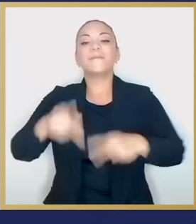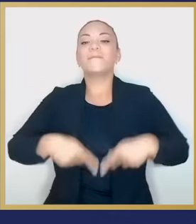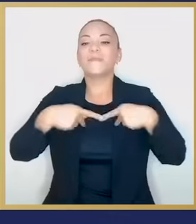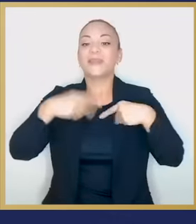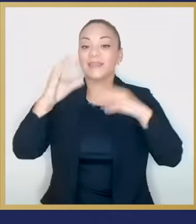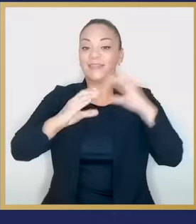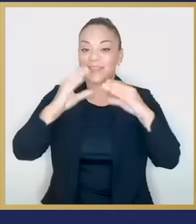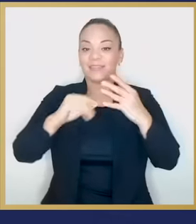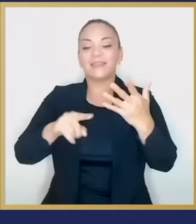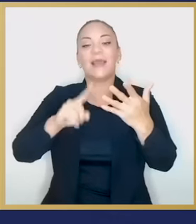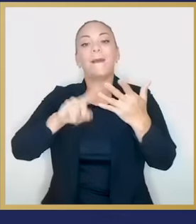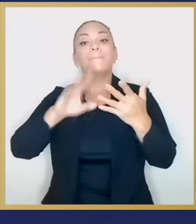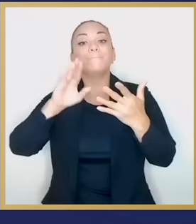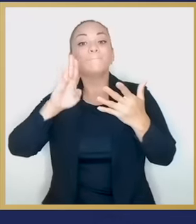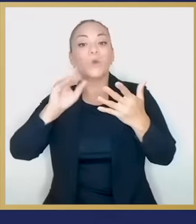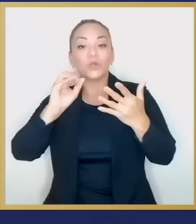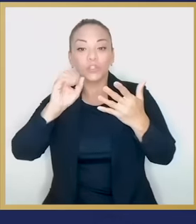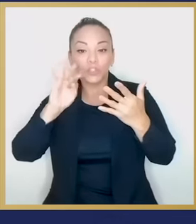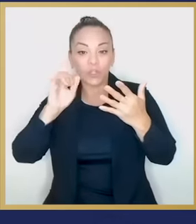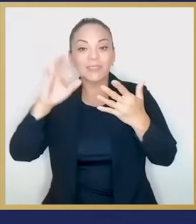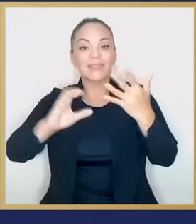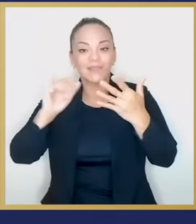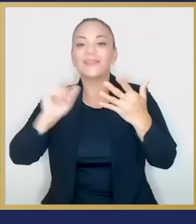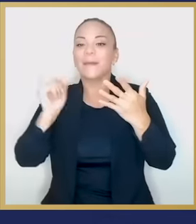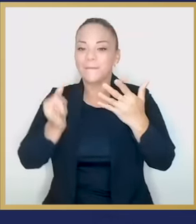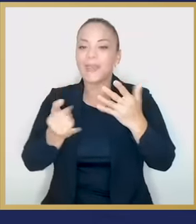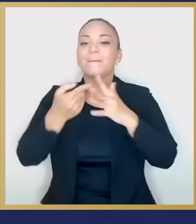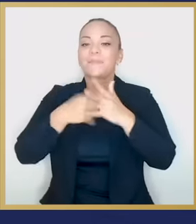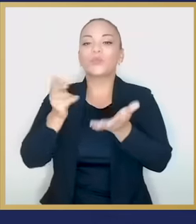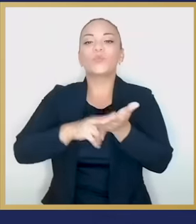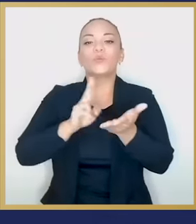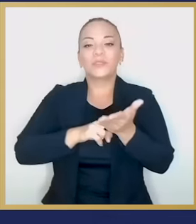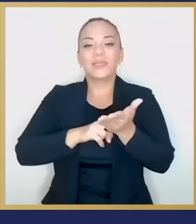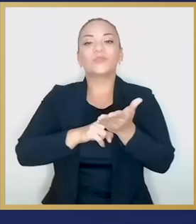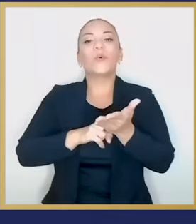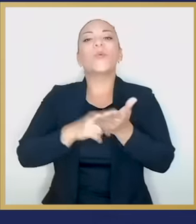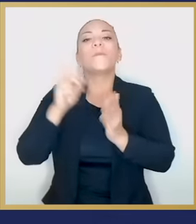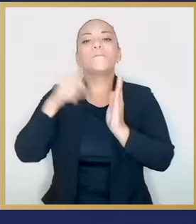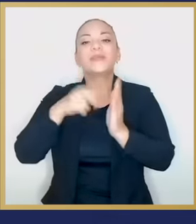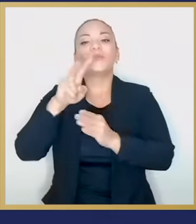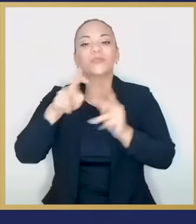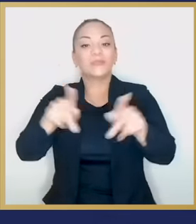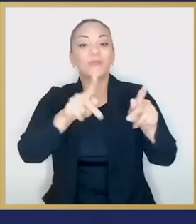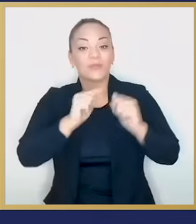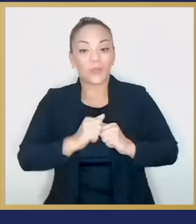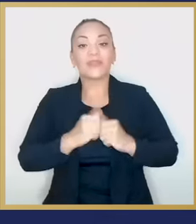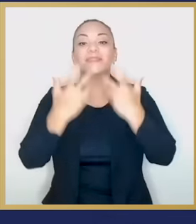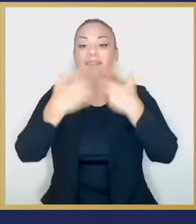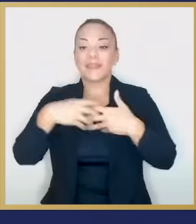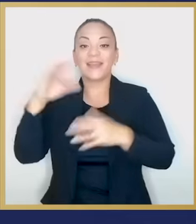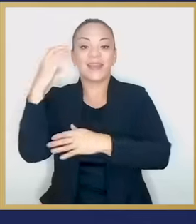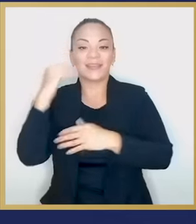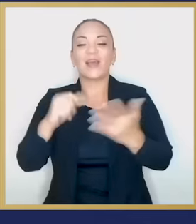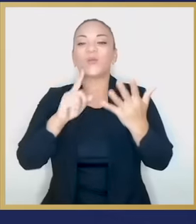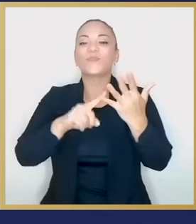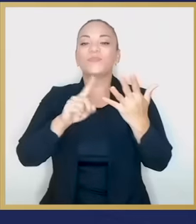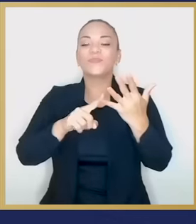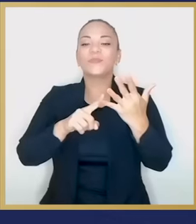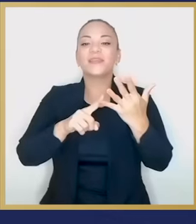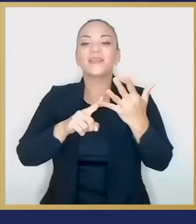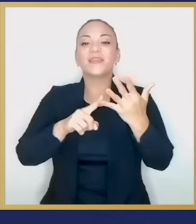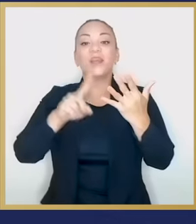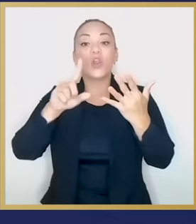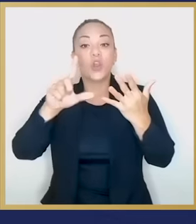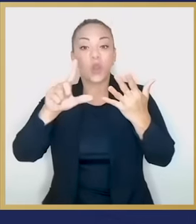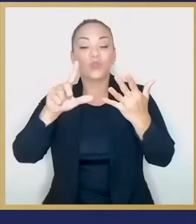Boston Scientific también ha iniciado su proceso de contratación de 1.200 colaboradores para su planta en Cartago. Y la británica